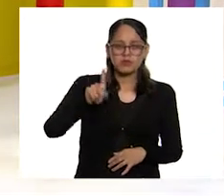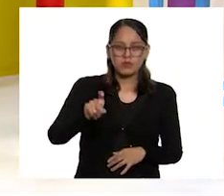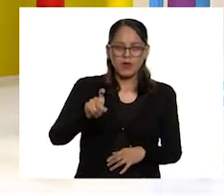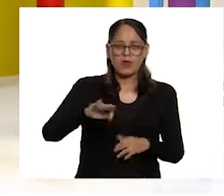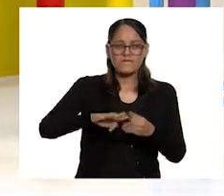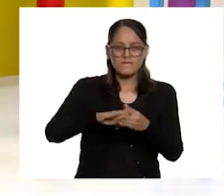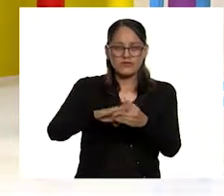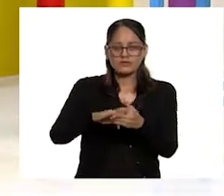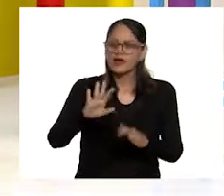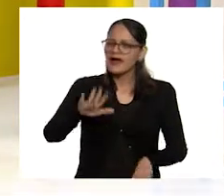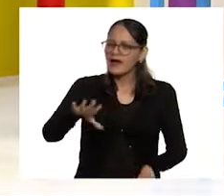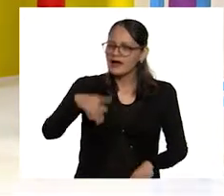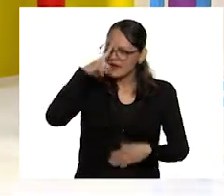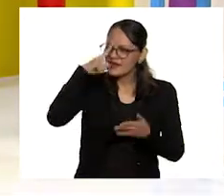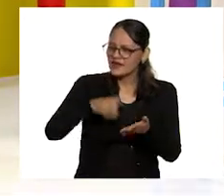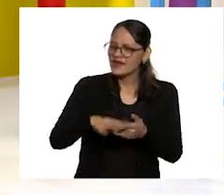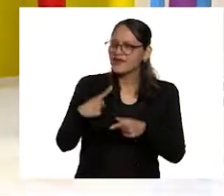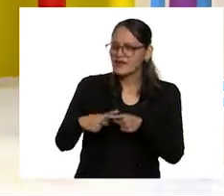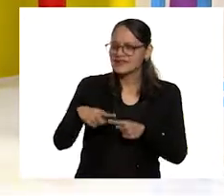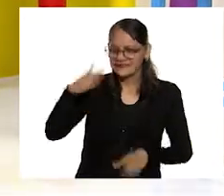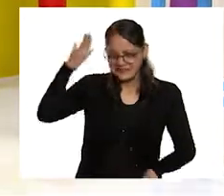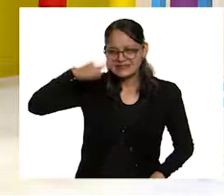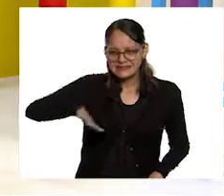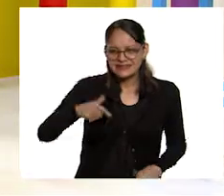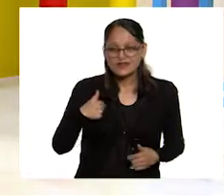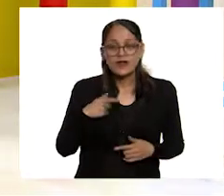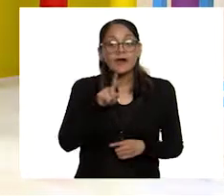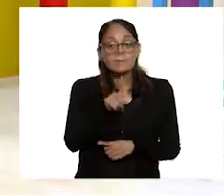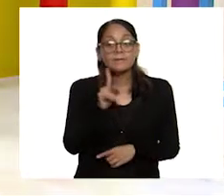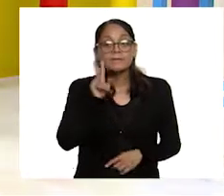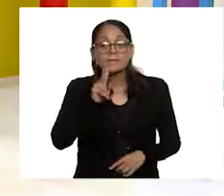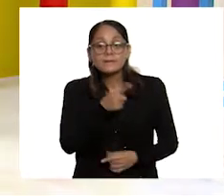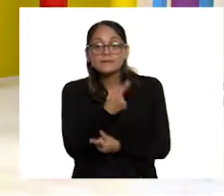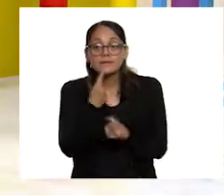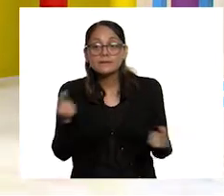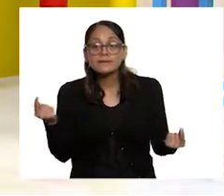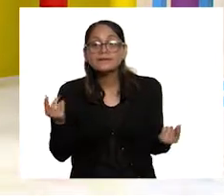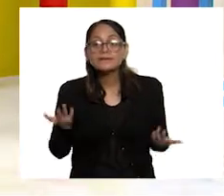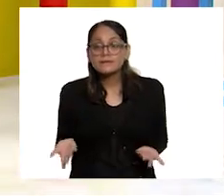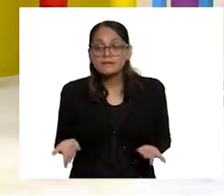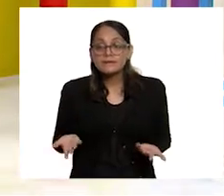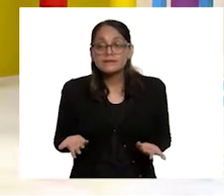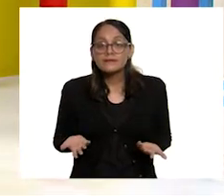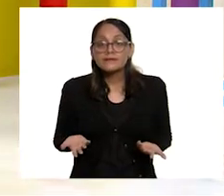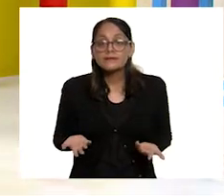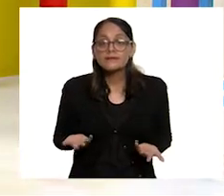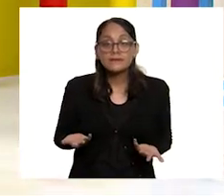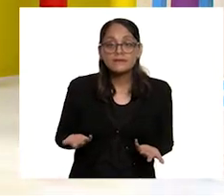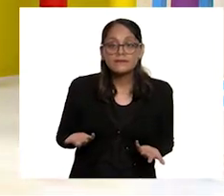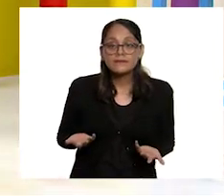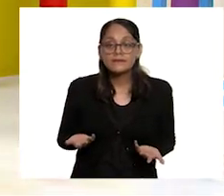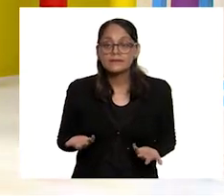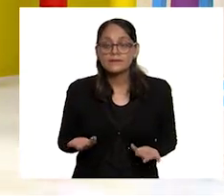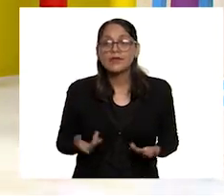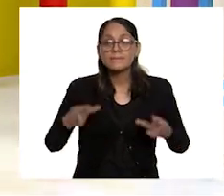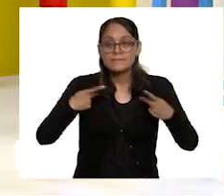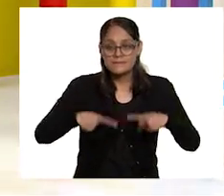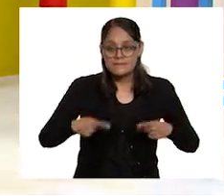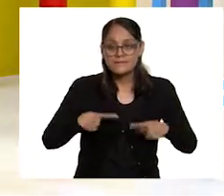que ya sabemos de quién se trata, maestra Gaby. ¿De quién se A ver, niñas y niños. ¿Ah? De un